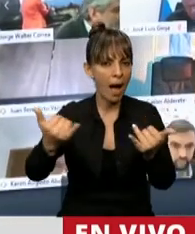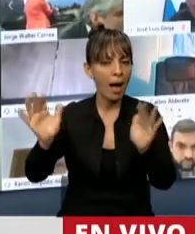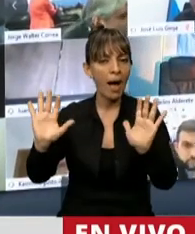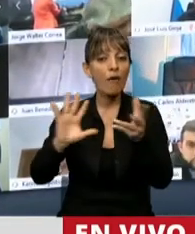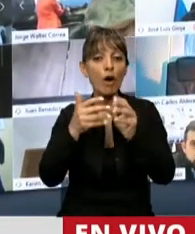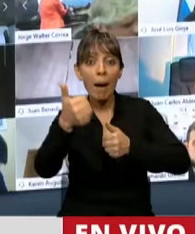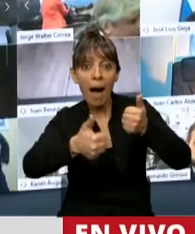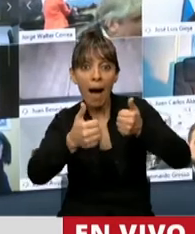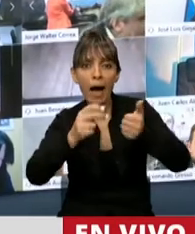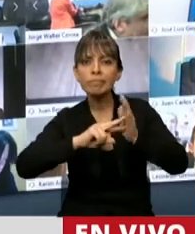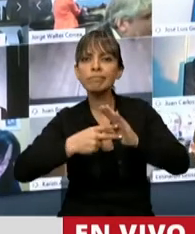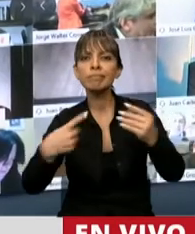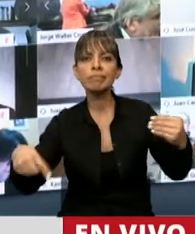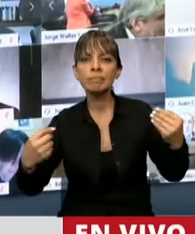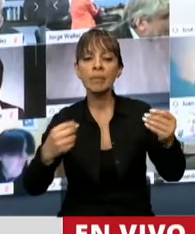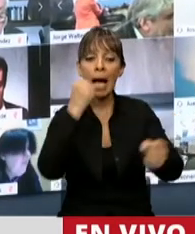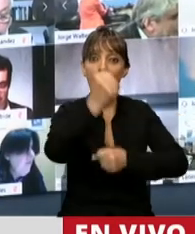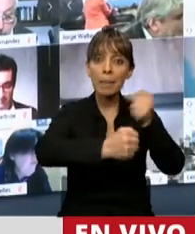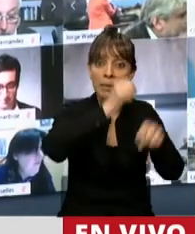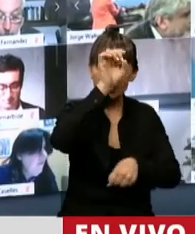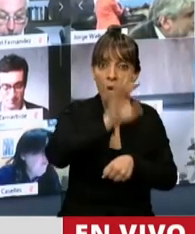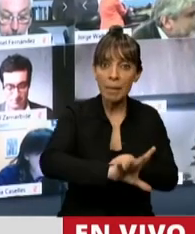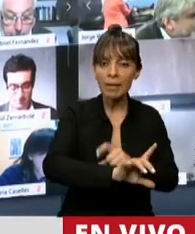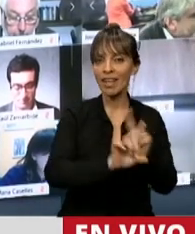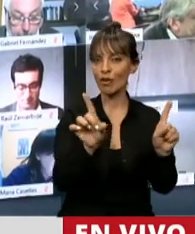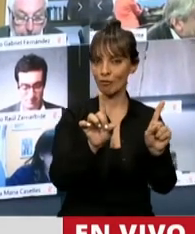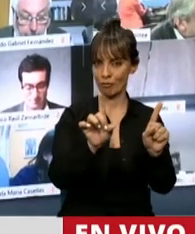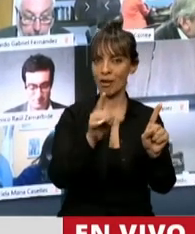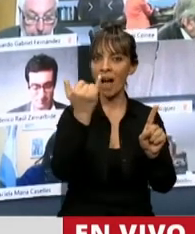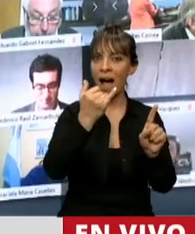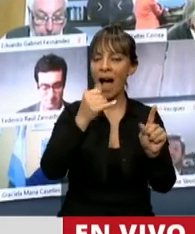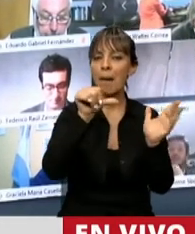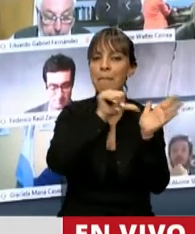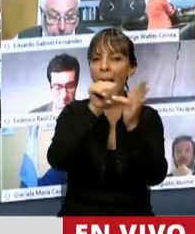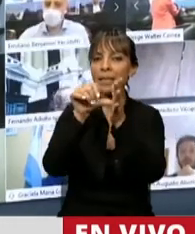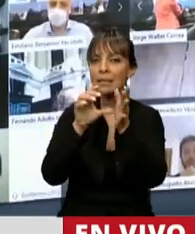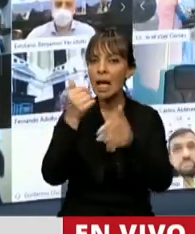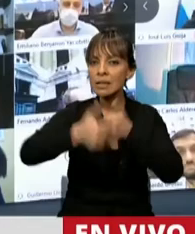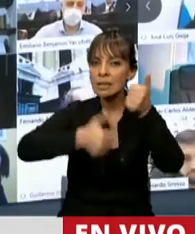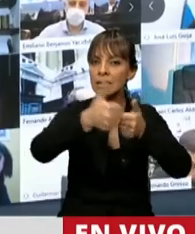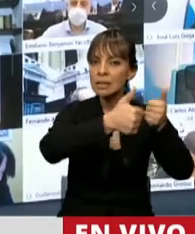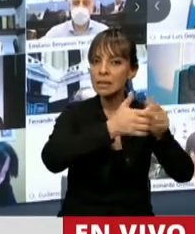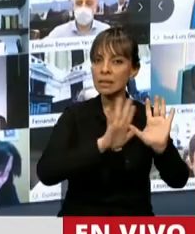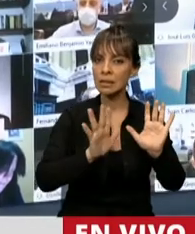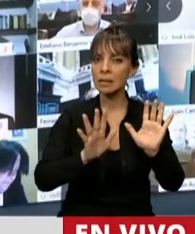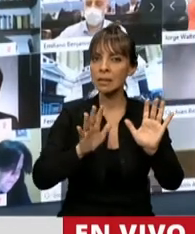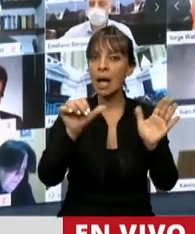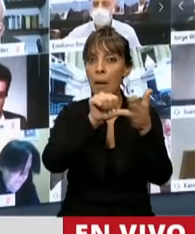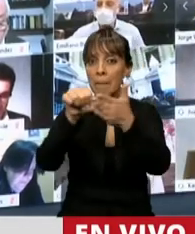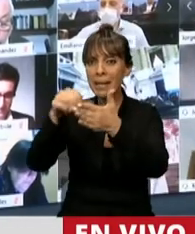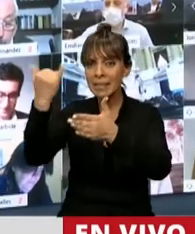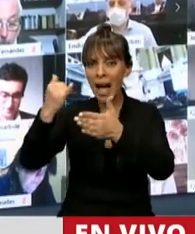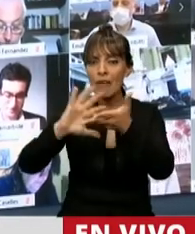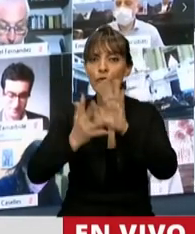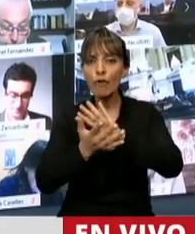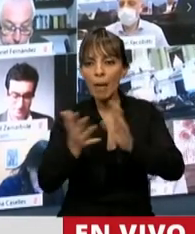competencia involucra no solo a empresas, sino también a naciones. Y en este sentido muchos países tienen regímenes de